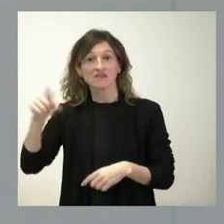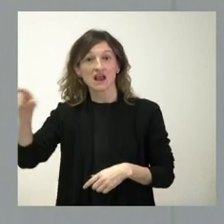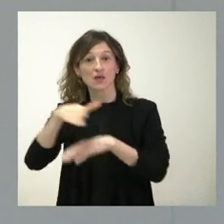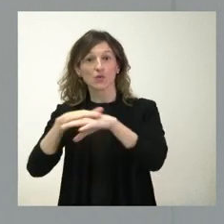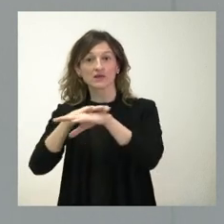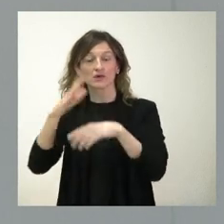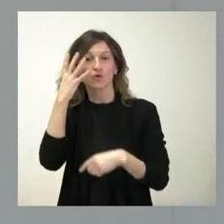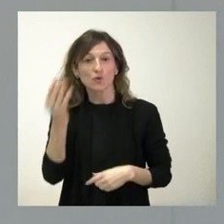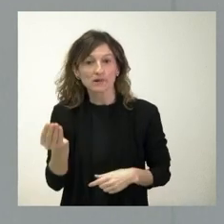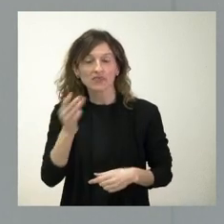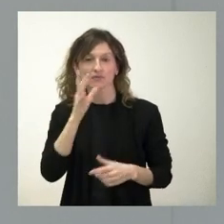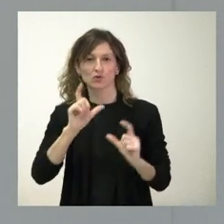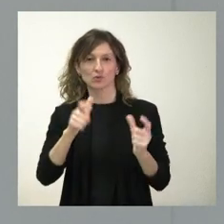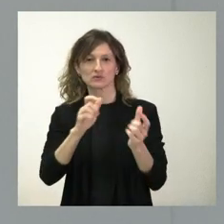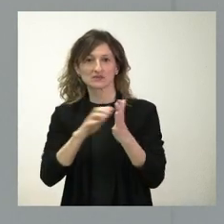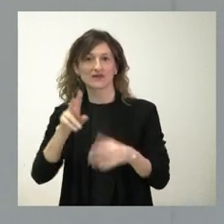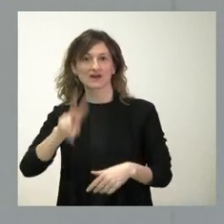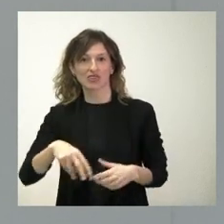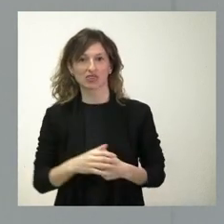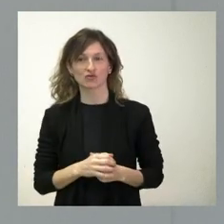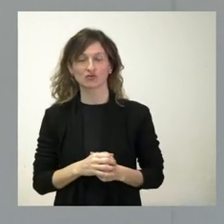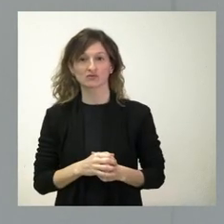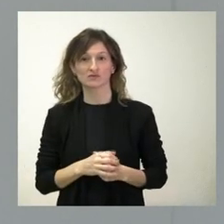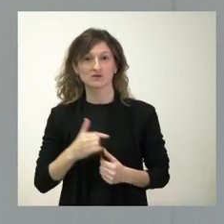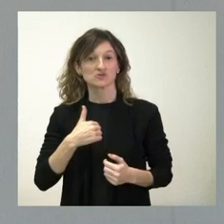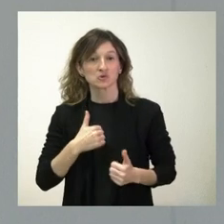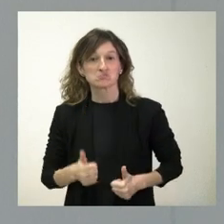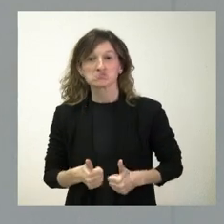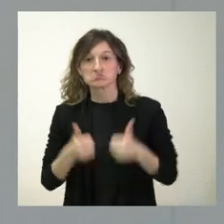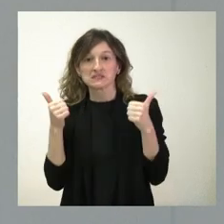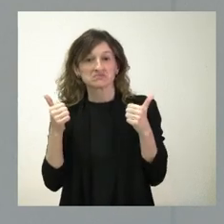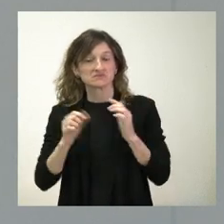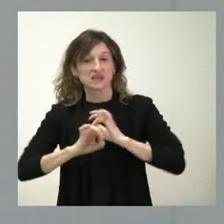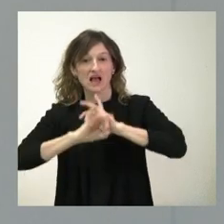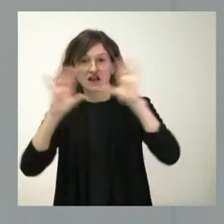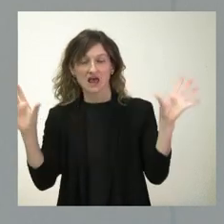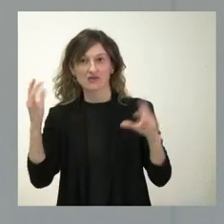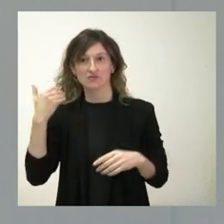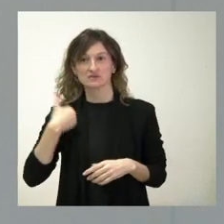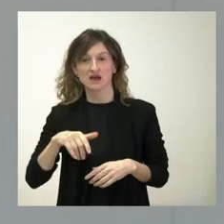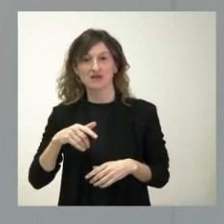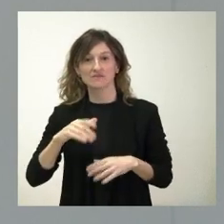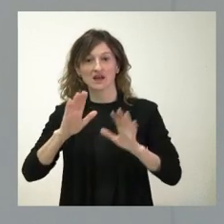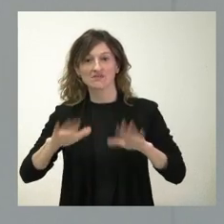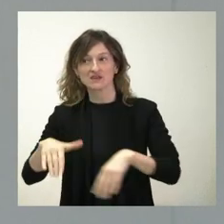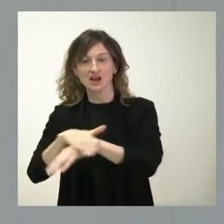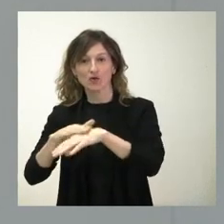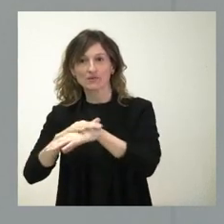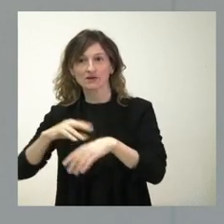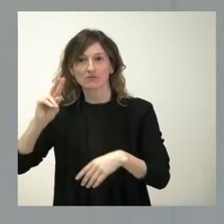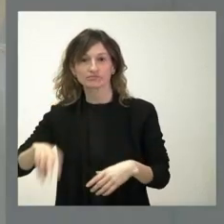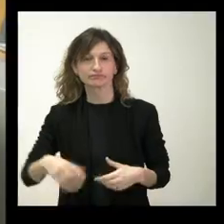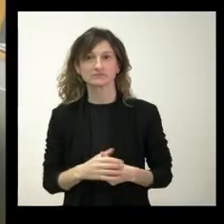es porque la Junta de Castilla y tenía razón. Y por nuestra parte el asunto queda aclarado si al final el Gobierno reconoce que aclarado está.